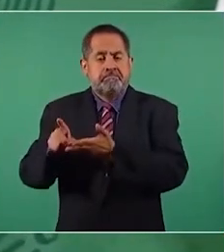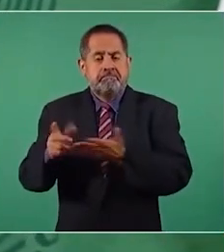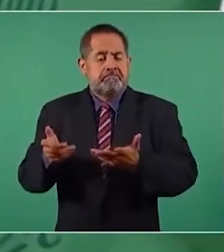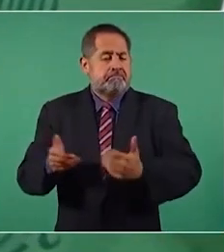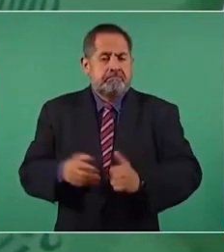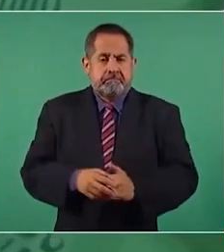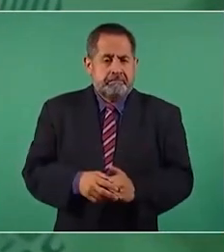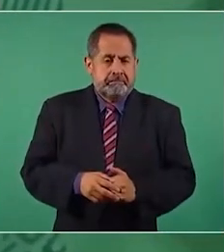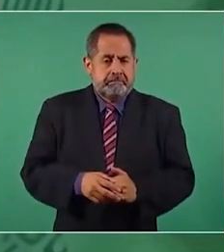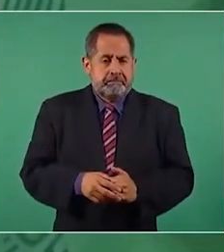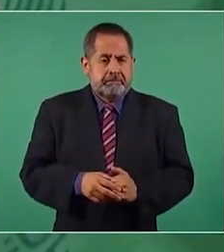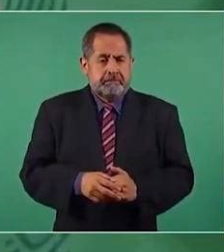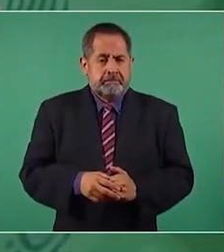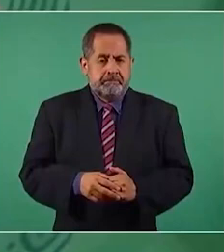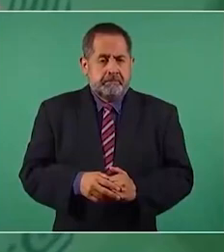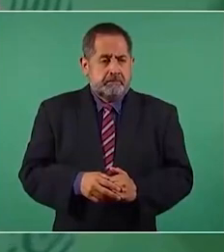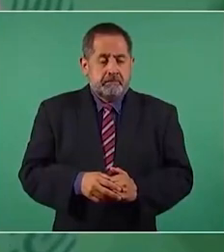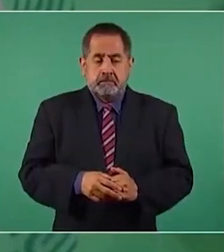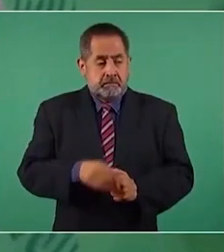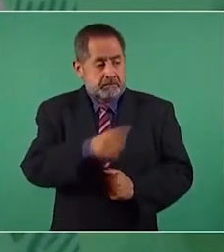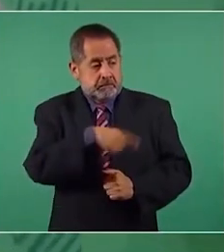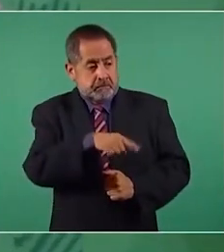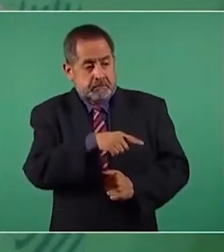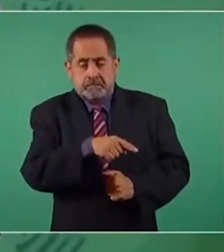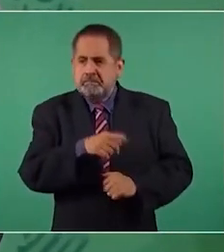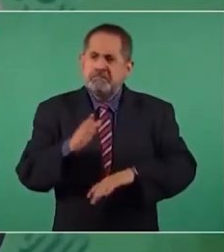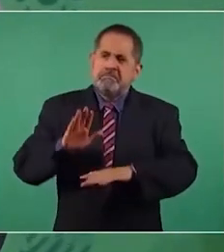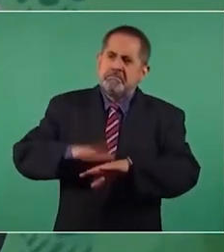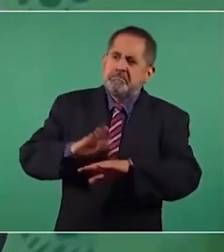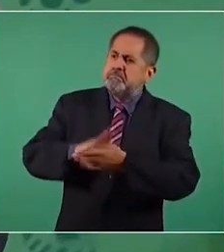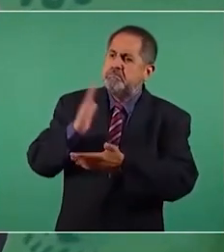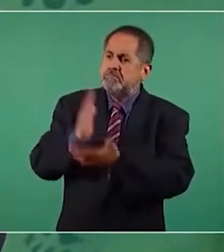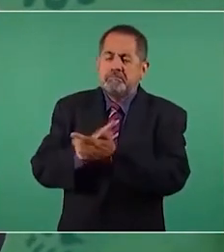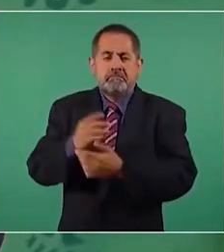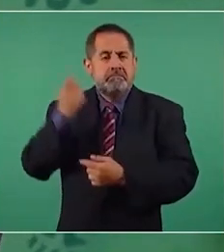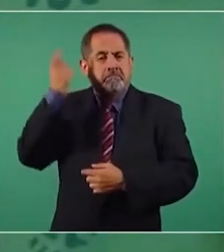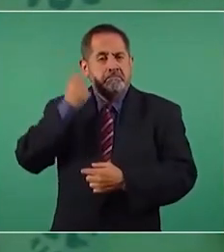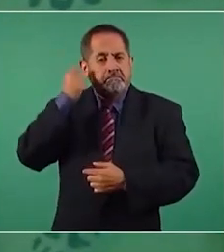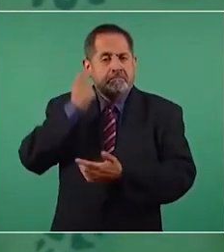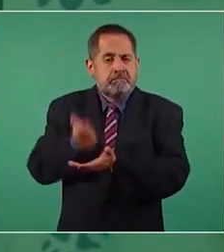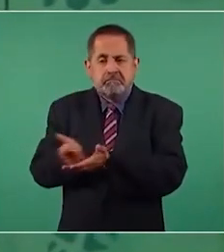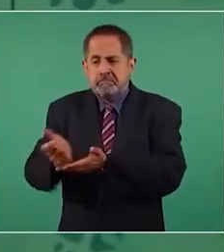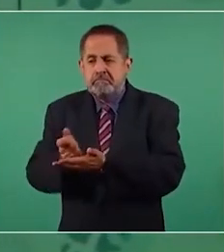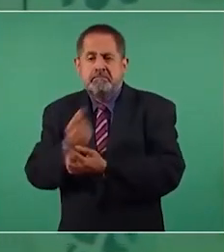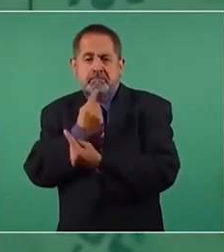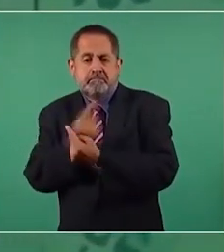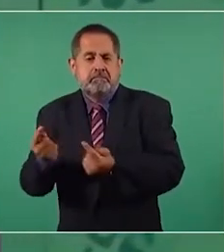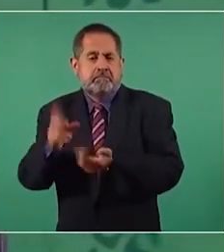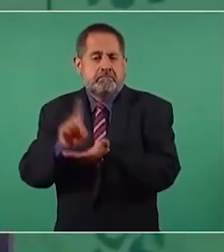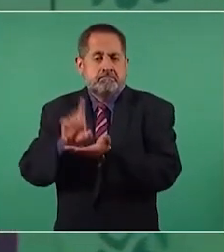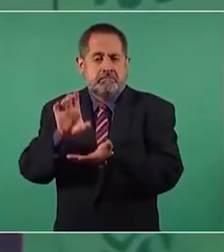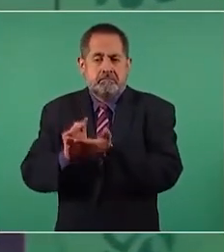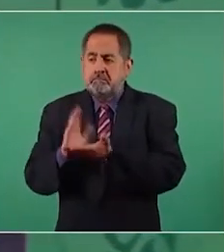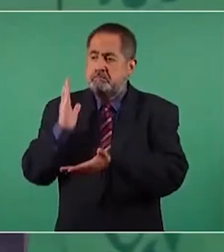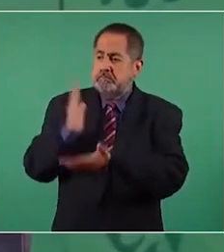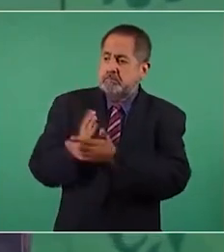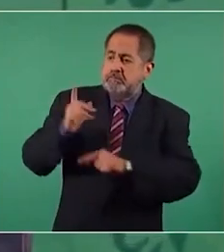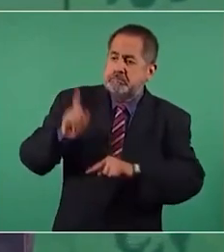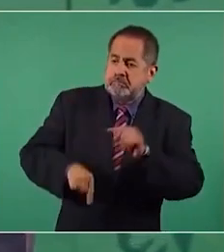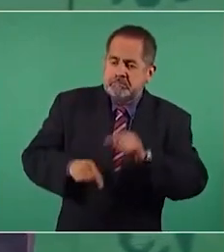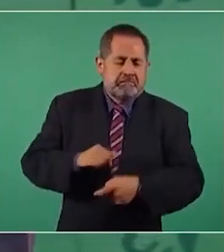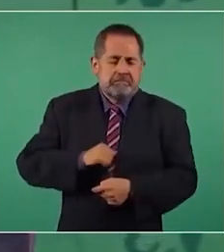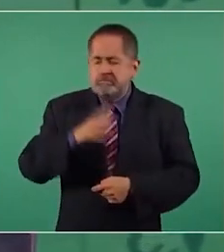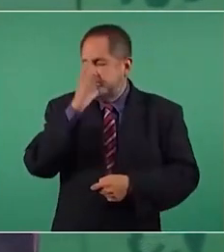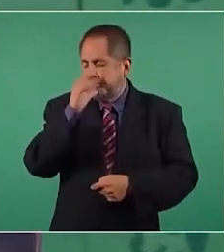¿cómo van a darle marcha atrás a la pensión a las niñas, a los niños con discapacidad? ¿Cómo le dan marcha